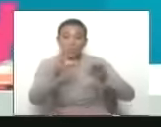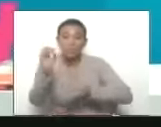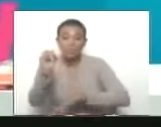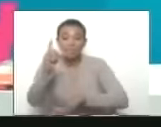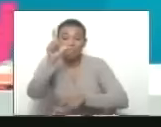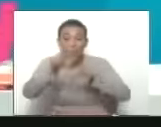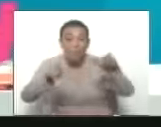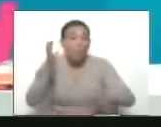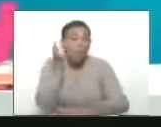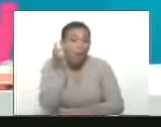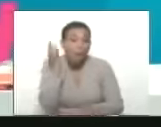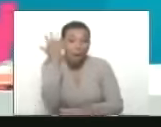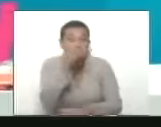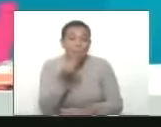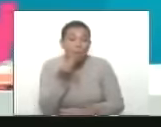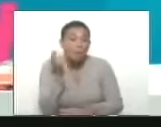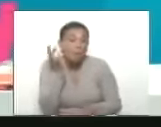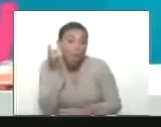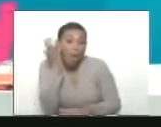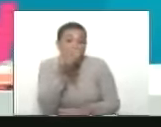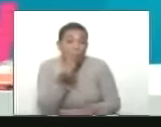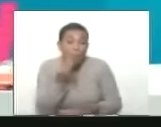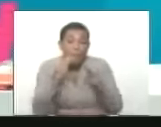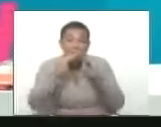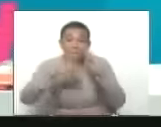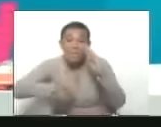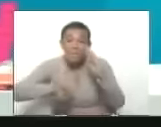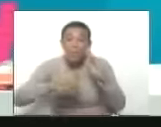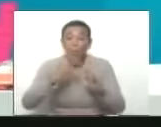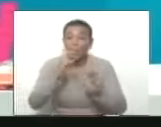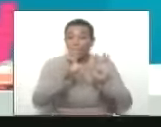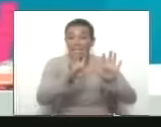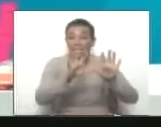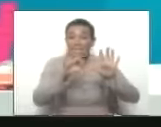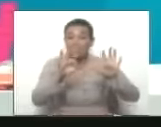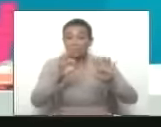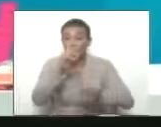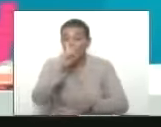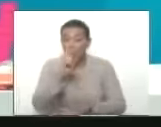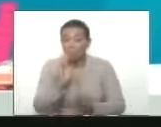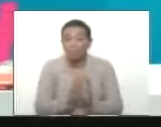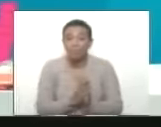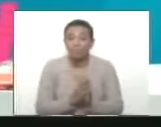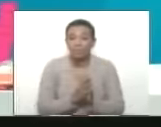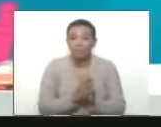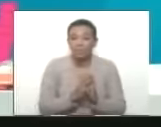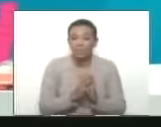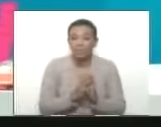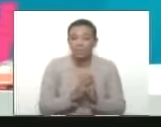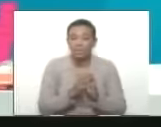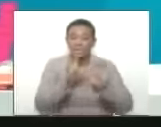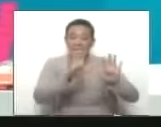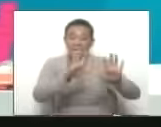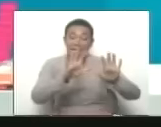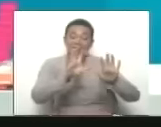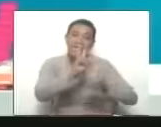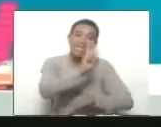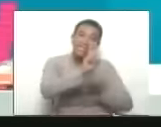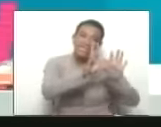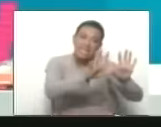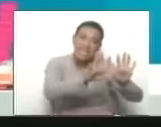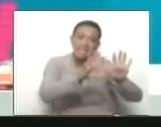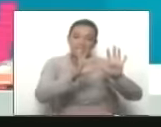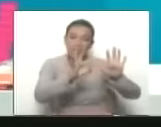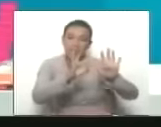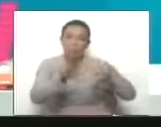la juventud más joven, pues, para representar el 1% de las inscritas. De 18 a 24 años